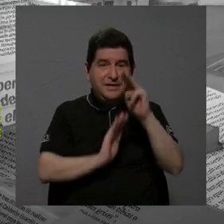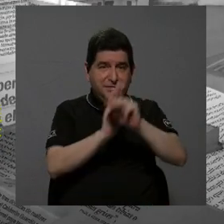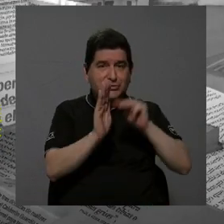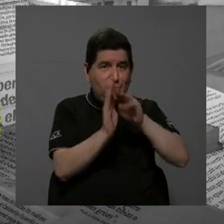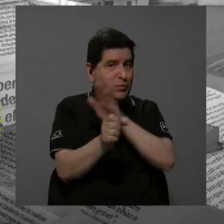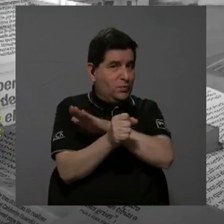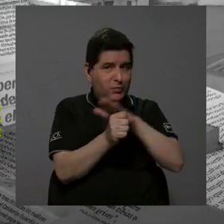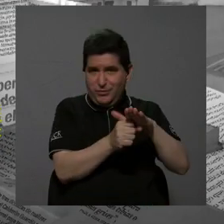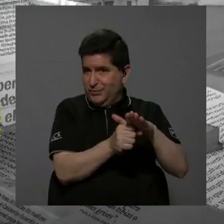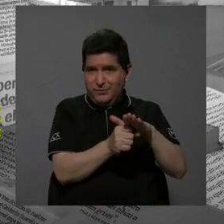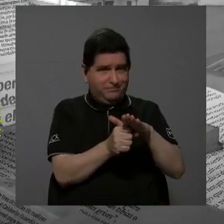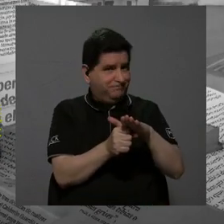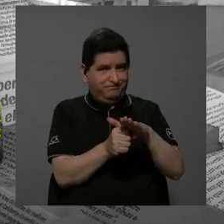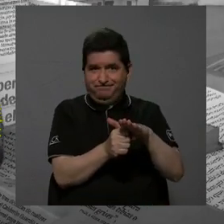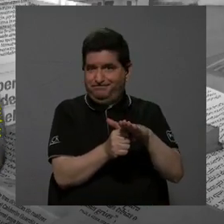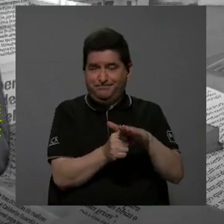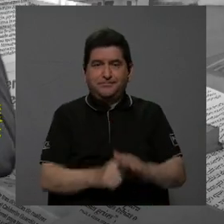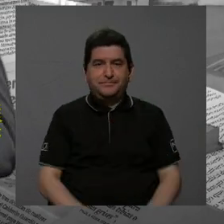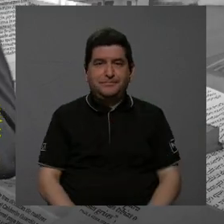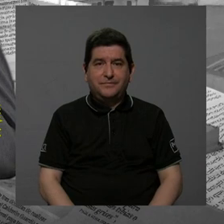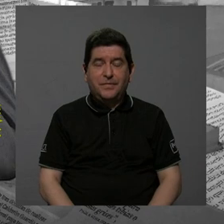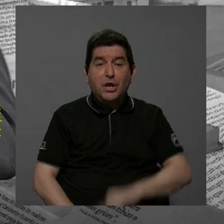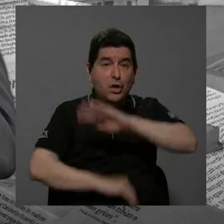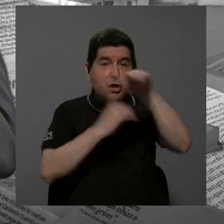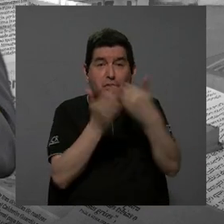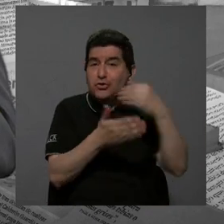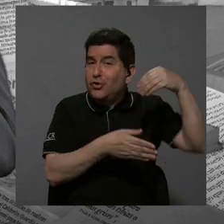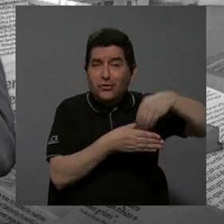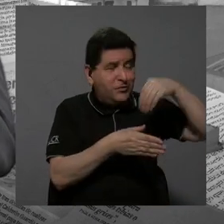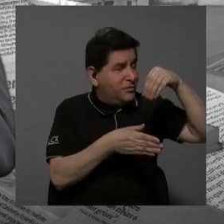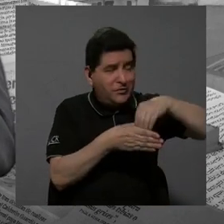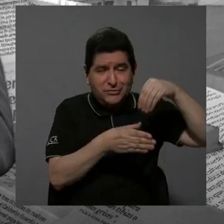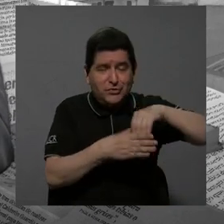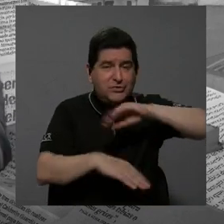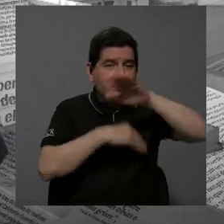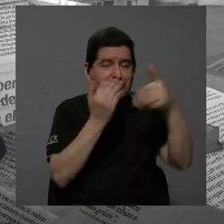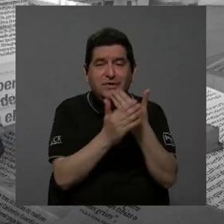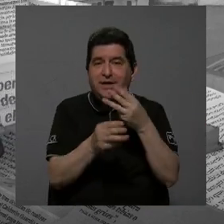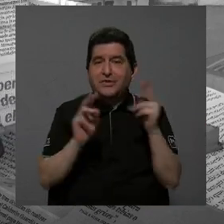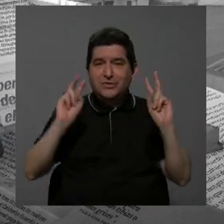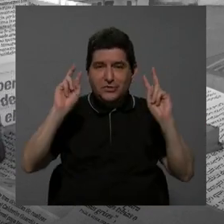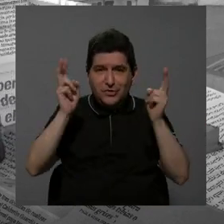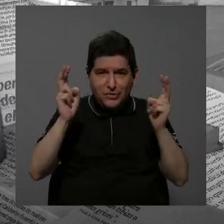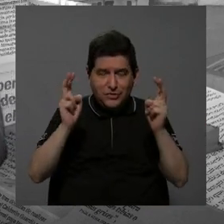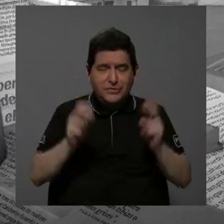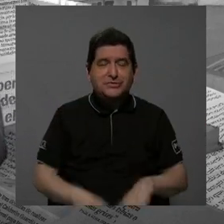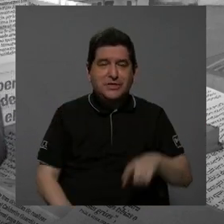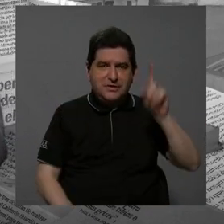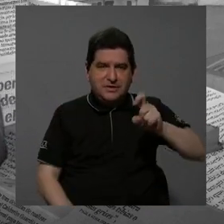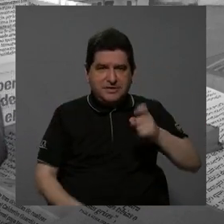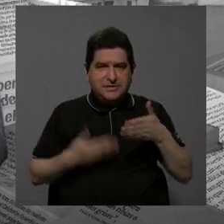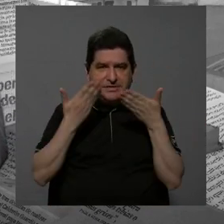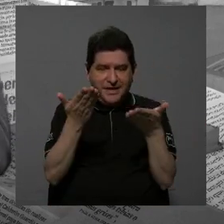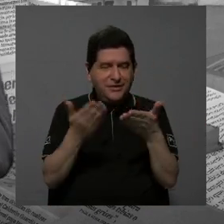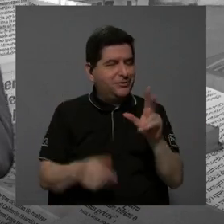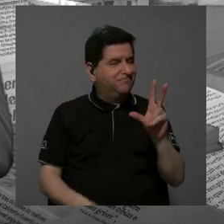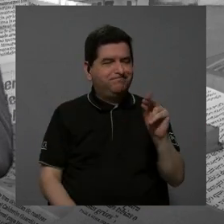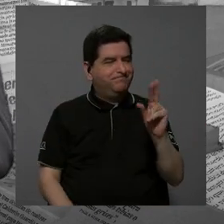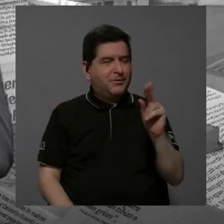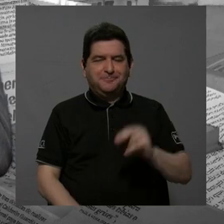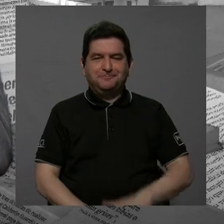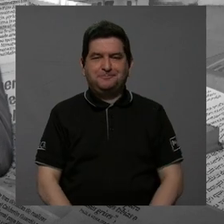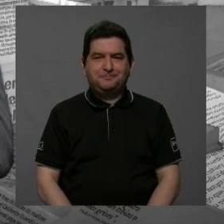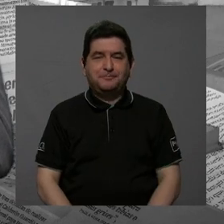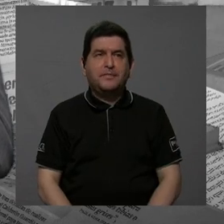completo. Es decir, que no se dan todos los contenidos de todas las materias que se deberían dar. Entonces,